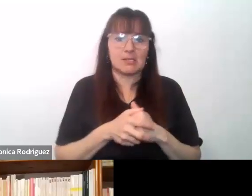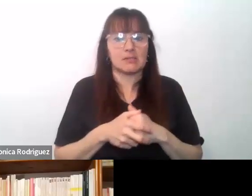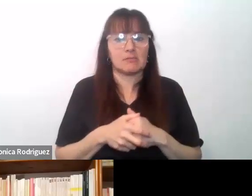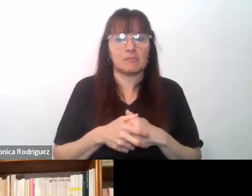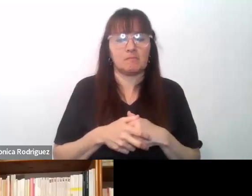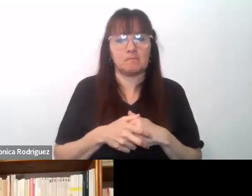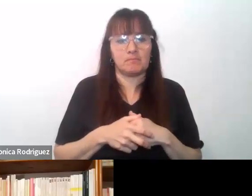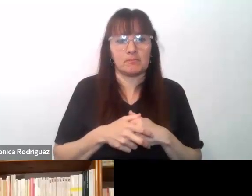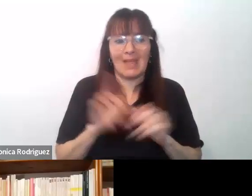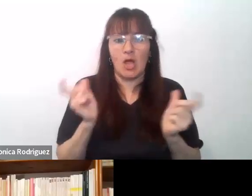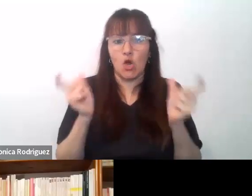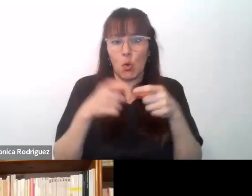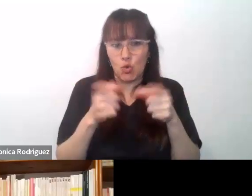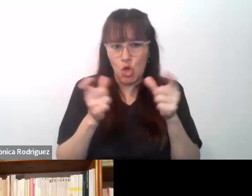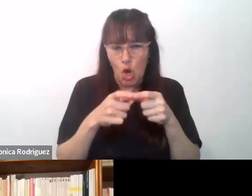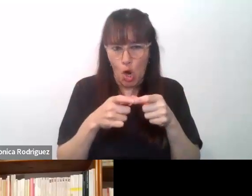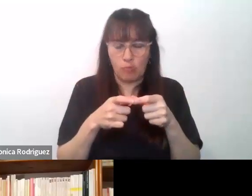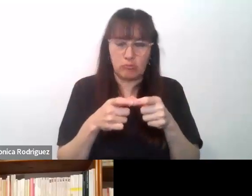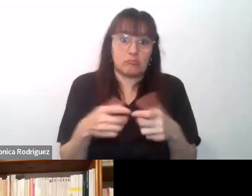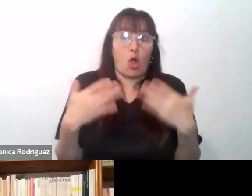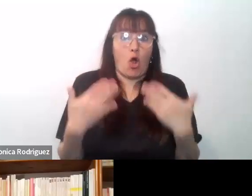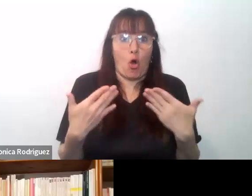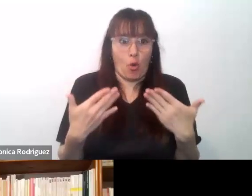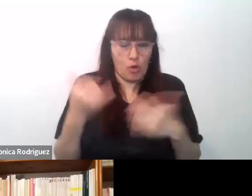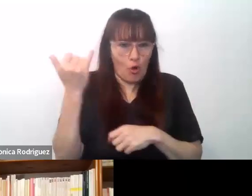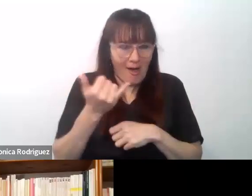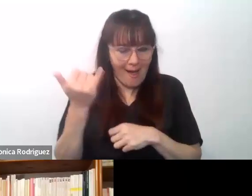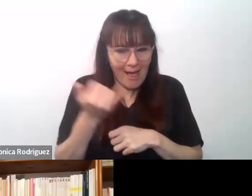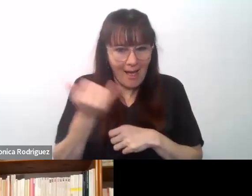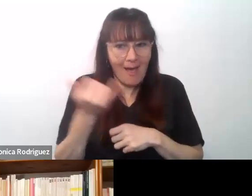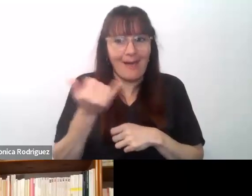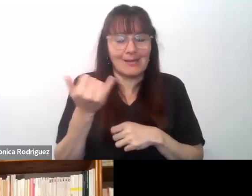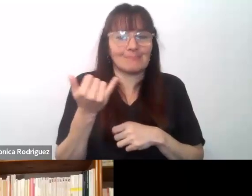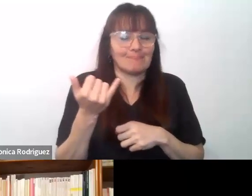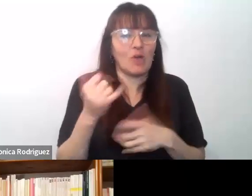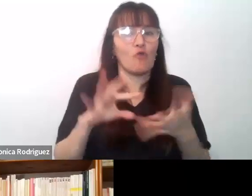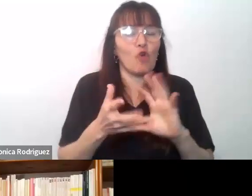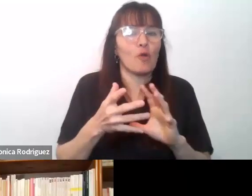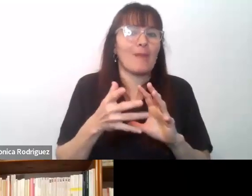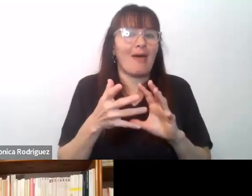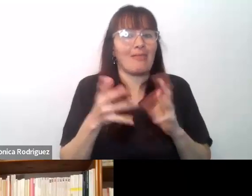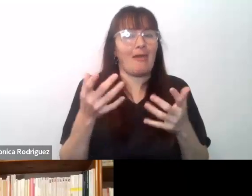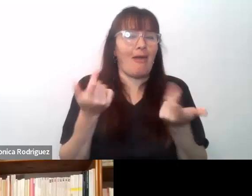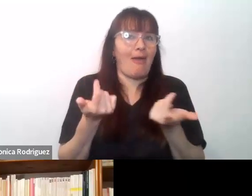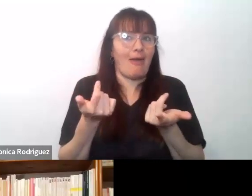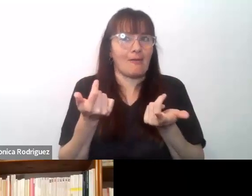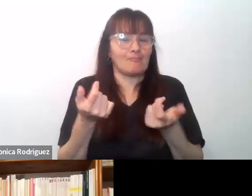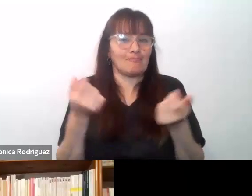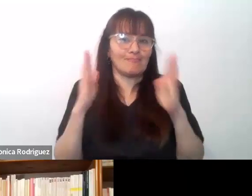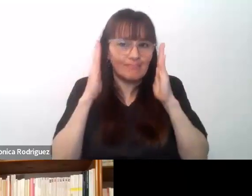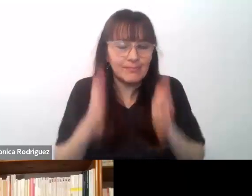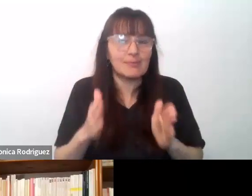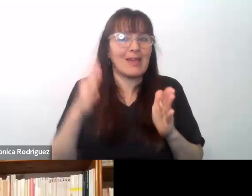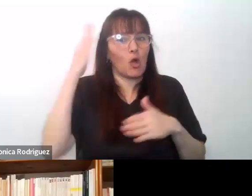hecho y si en la reunión por supuesto que existen varias prácticas interculturales en otros